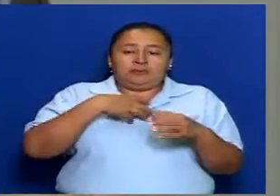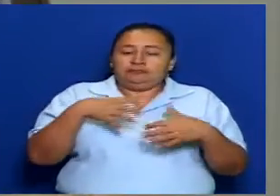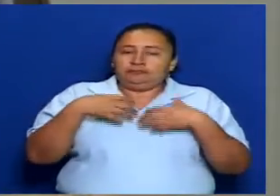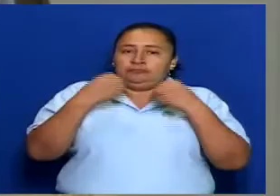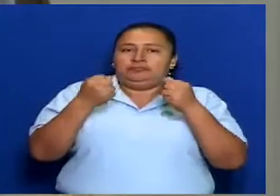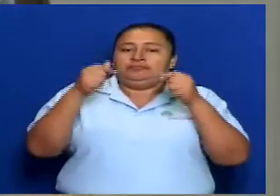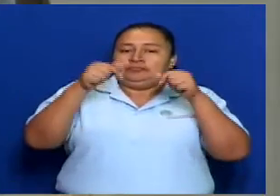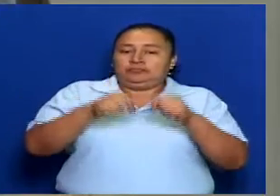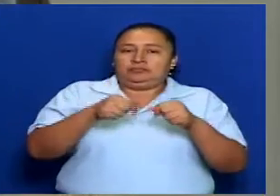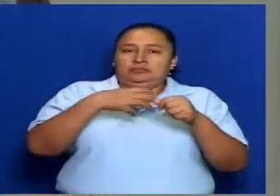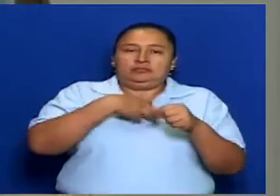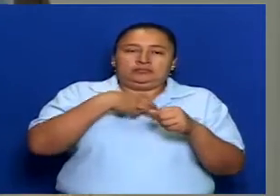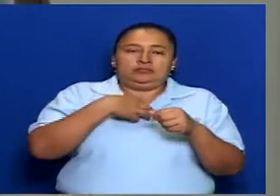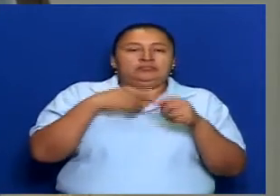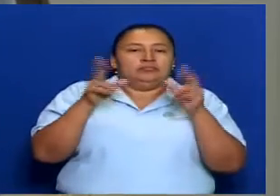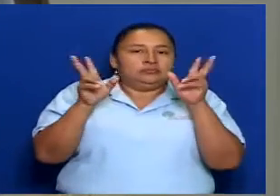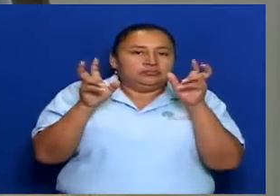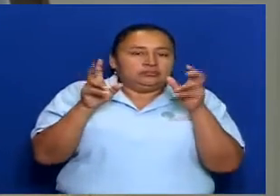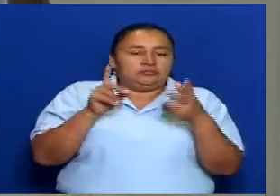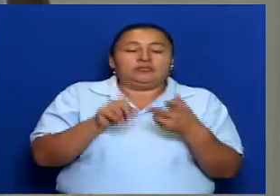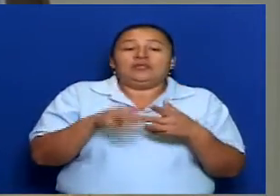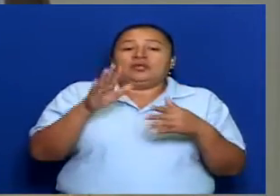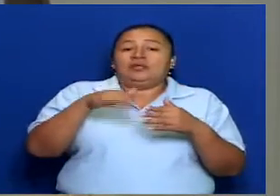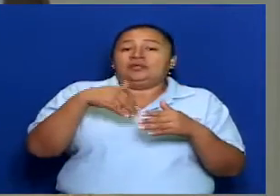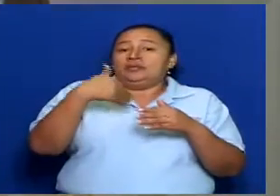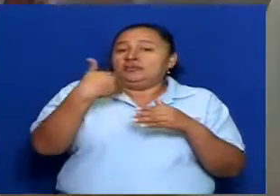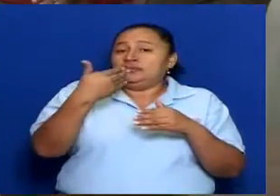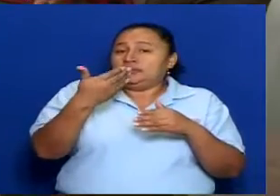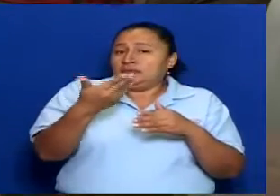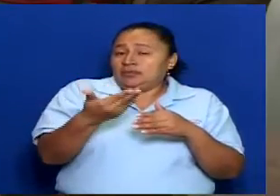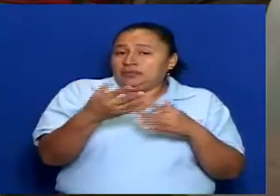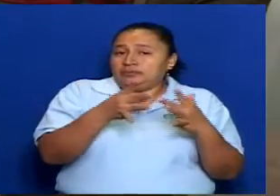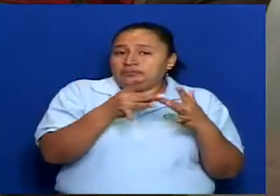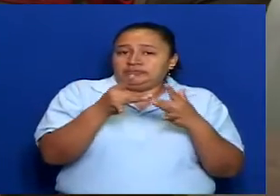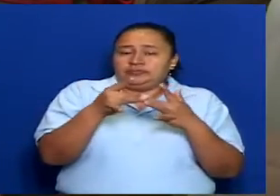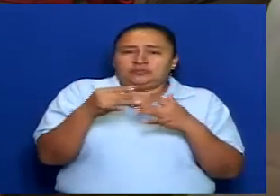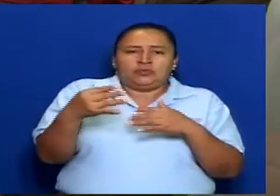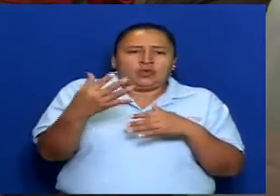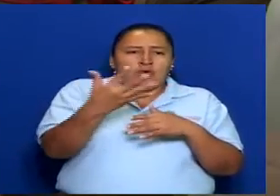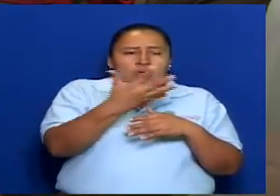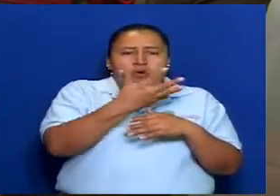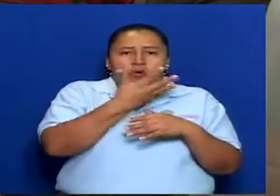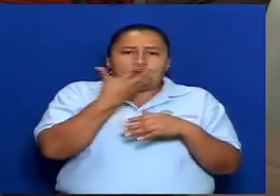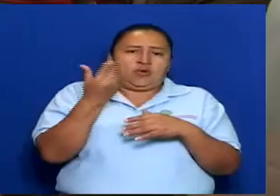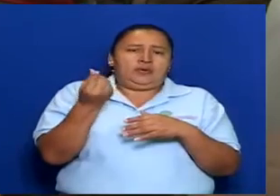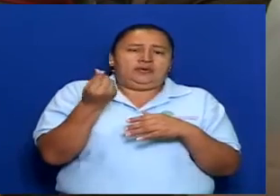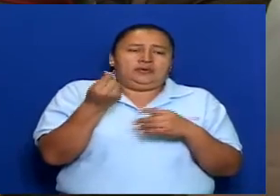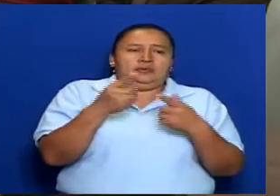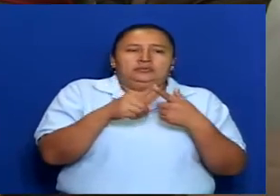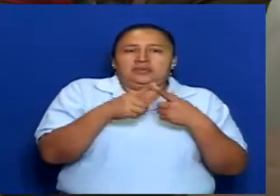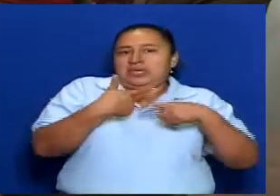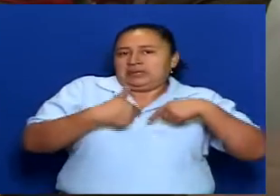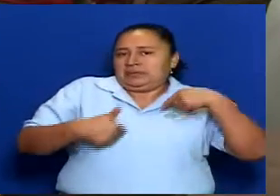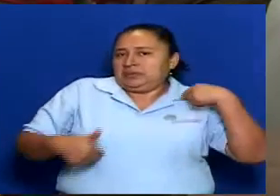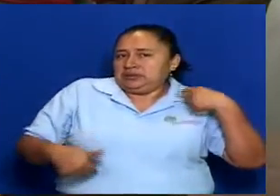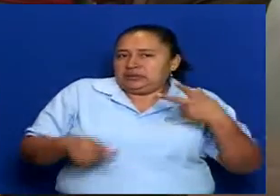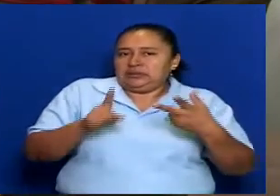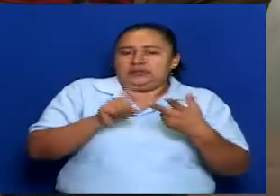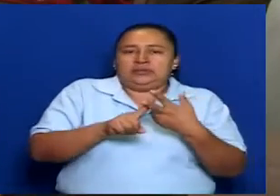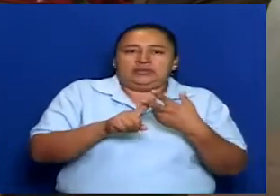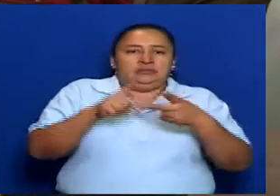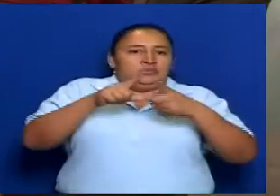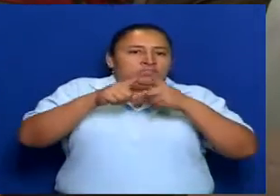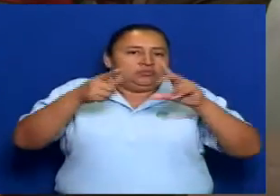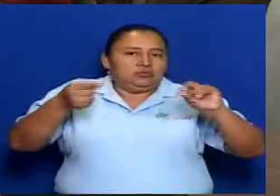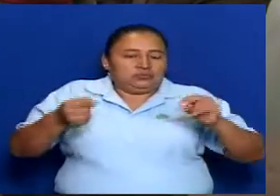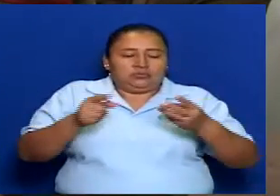apropiarnos en casa, luego particularmente a todos los poderes del Estado, y si es